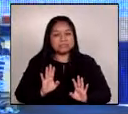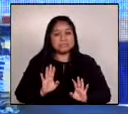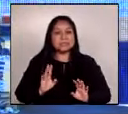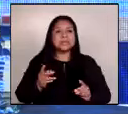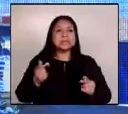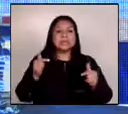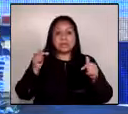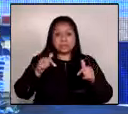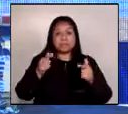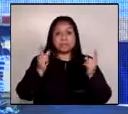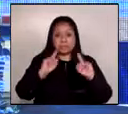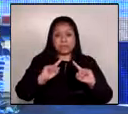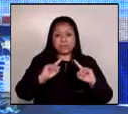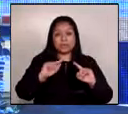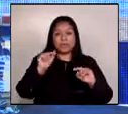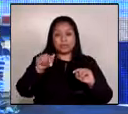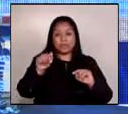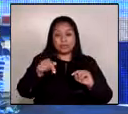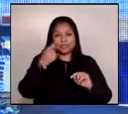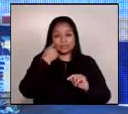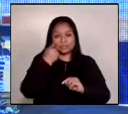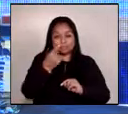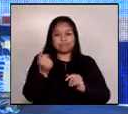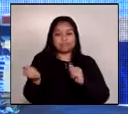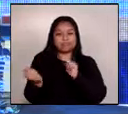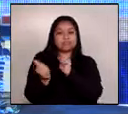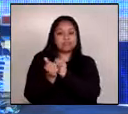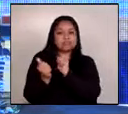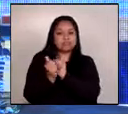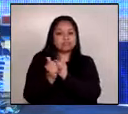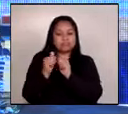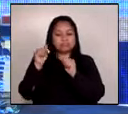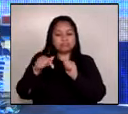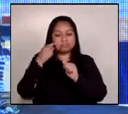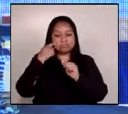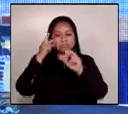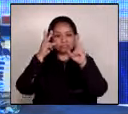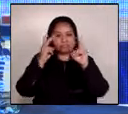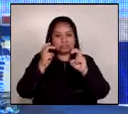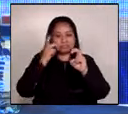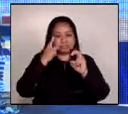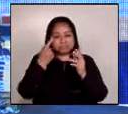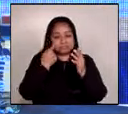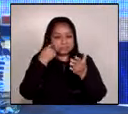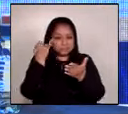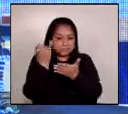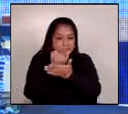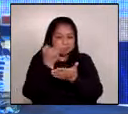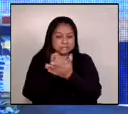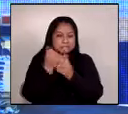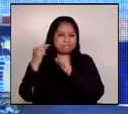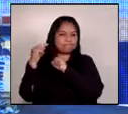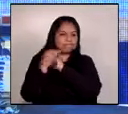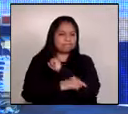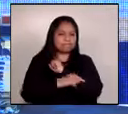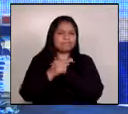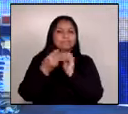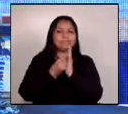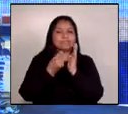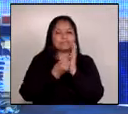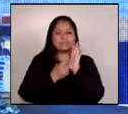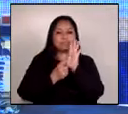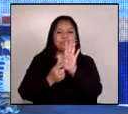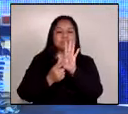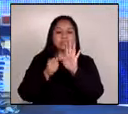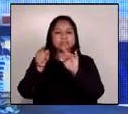lo que sí es que daremos acompañamiento para que estos casos sean investigados por los órganos correspondientes y se llegue